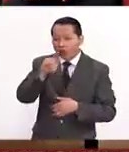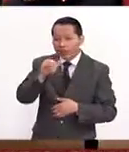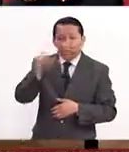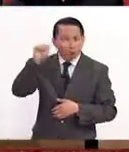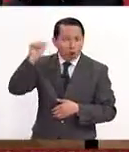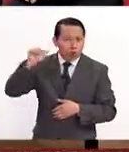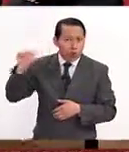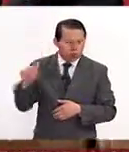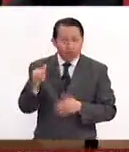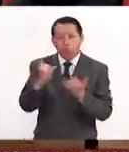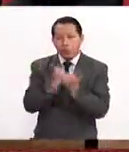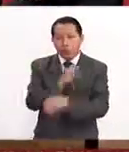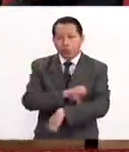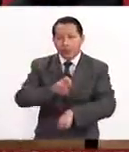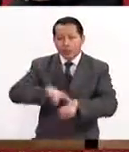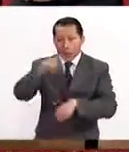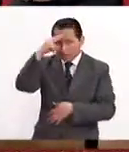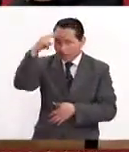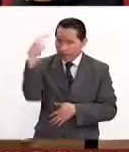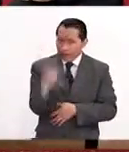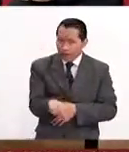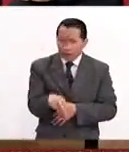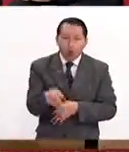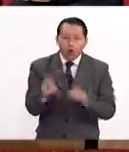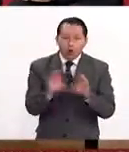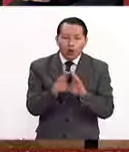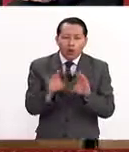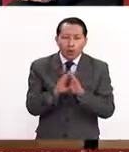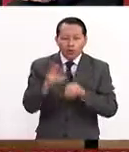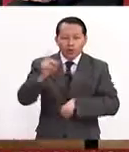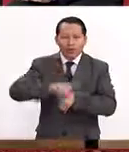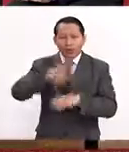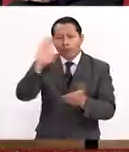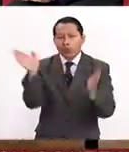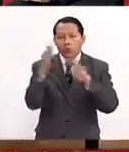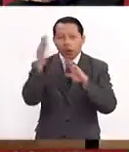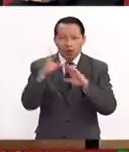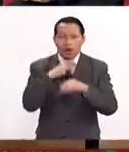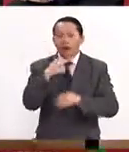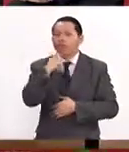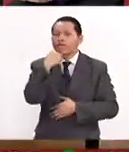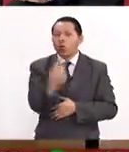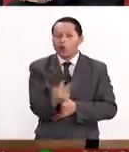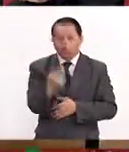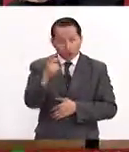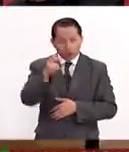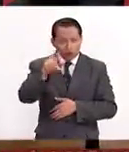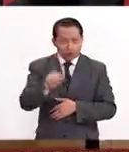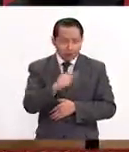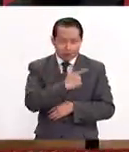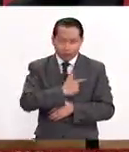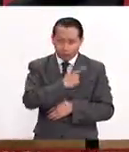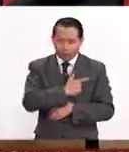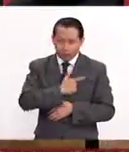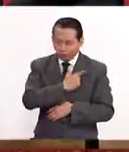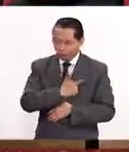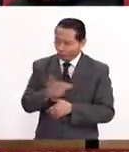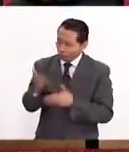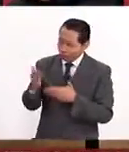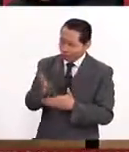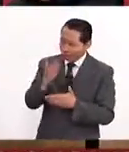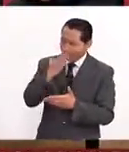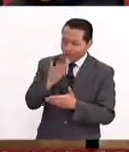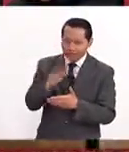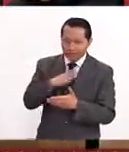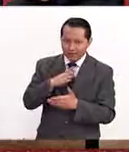Audiología y coordinadora además en México del Día Mundial de la Voz. Doctora, qué gusto que esté aquí con nosotros. Lo ha hecho